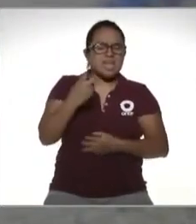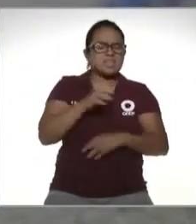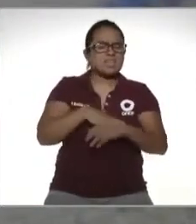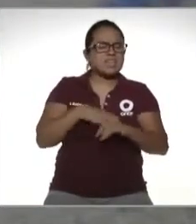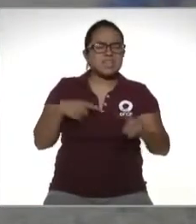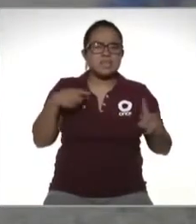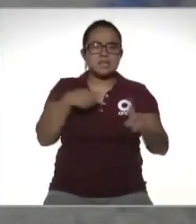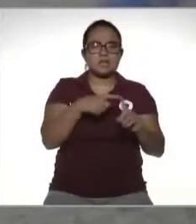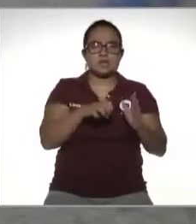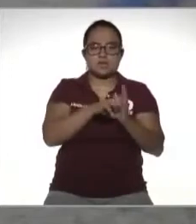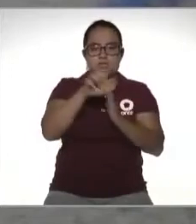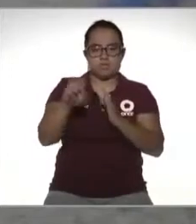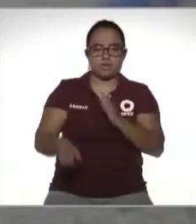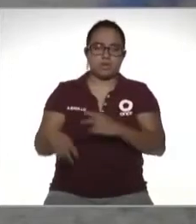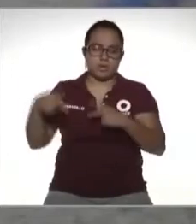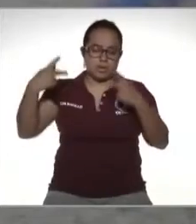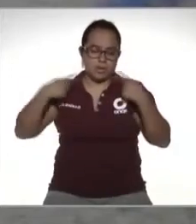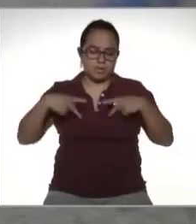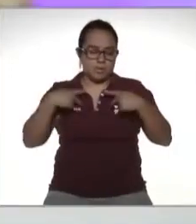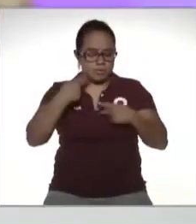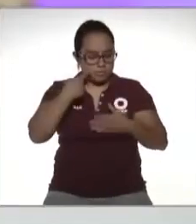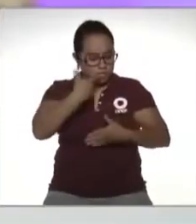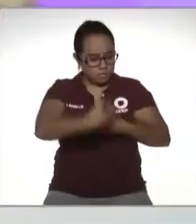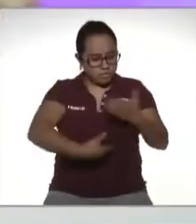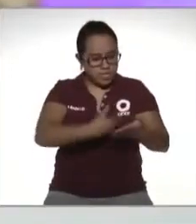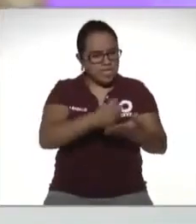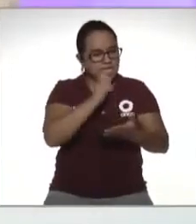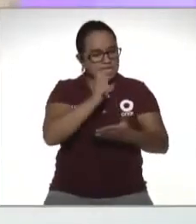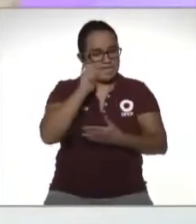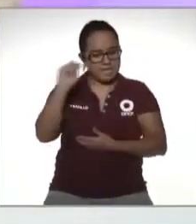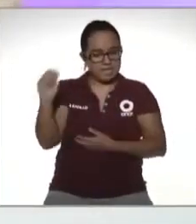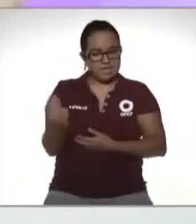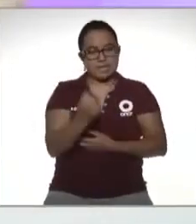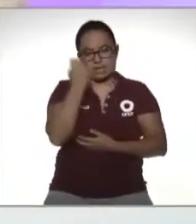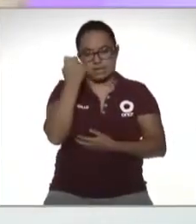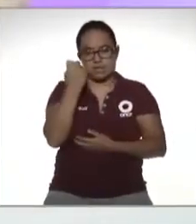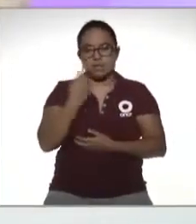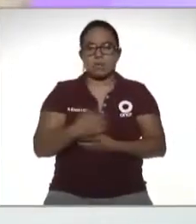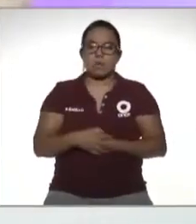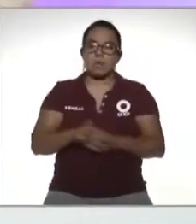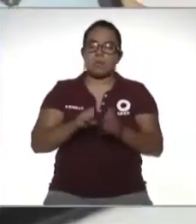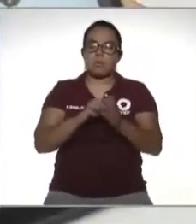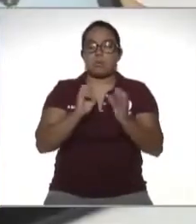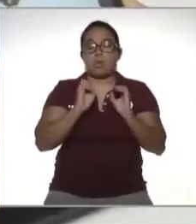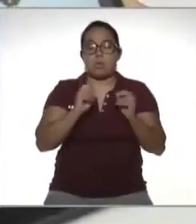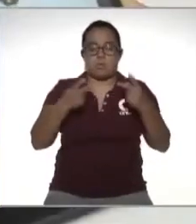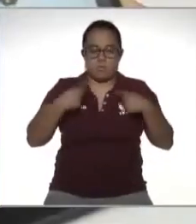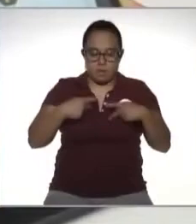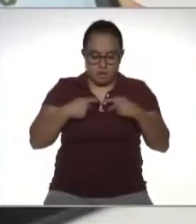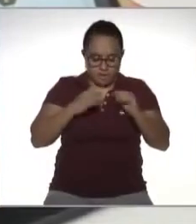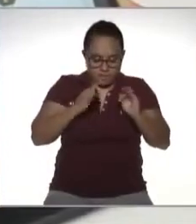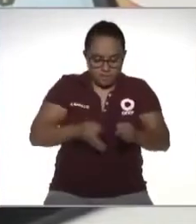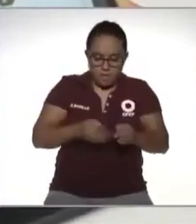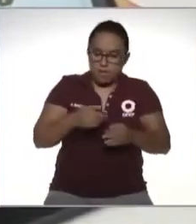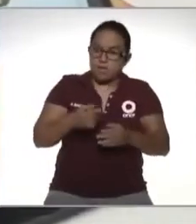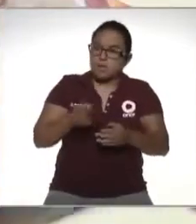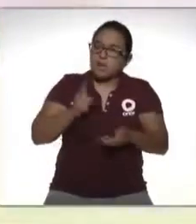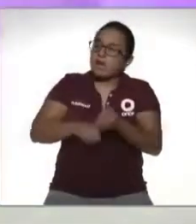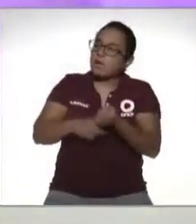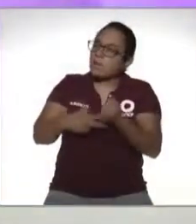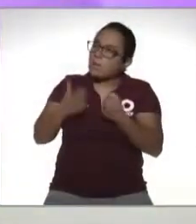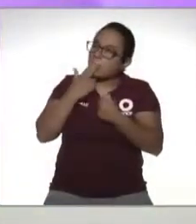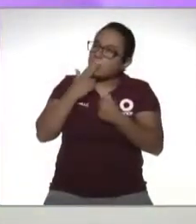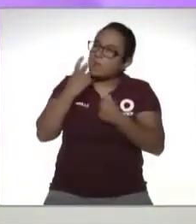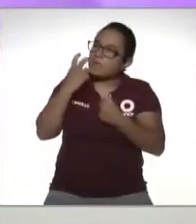dirigido tanto a los proveedores de servicios digitales como a las personas físicas usuarias de esas